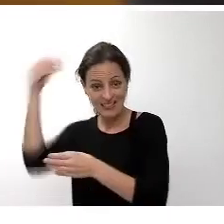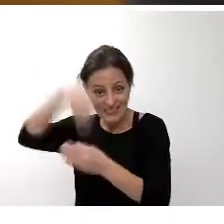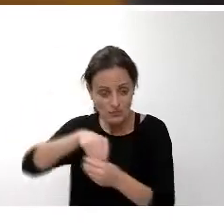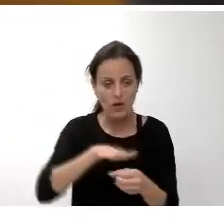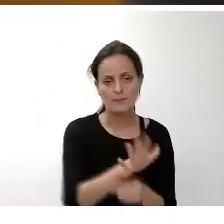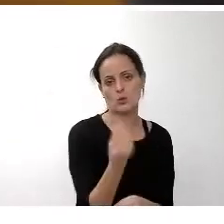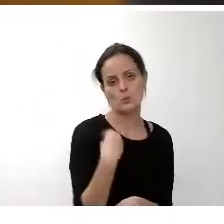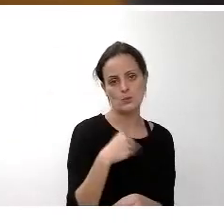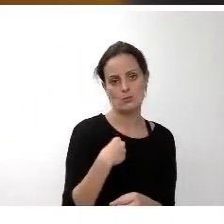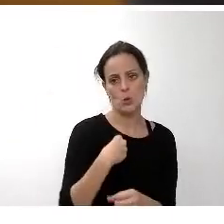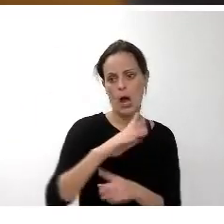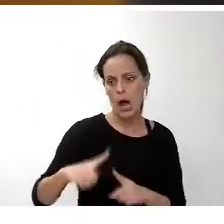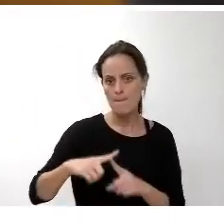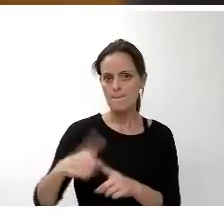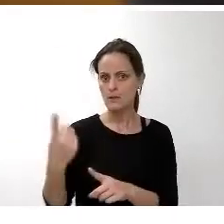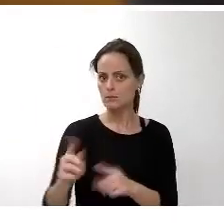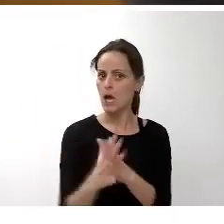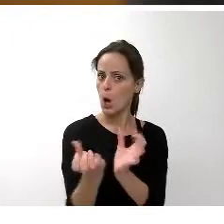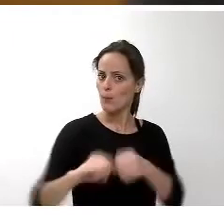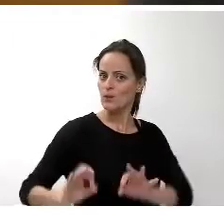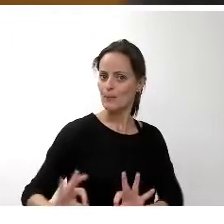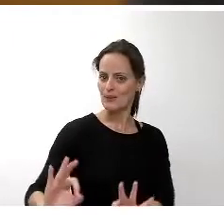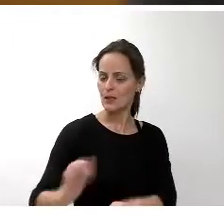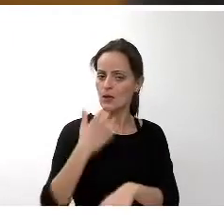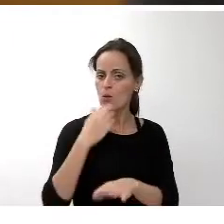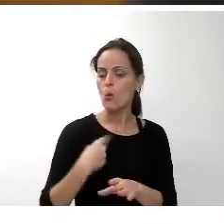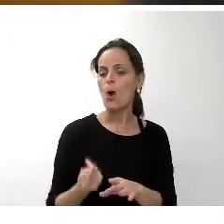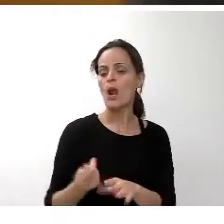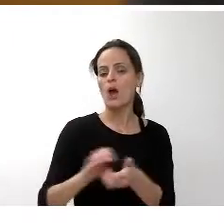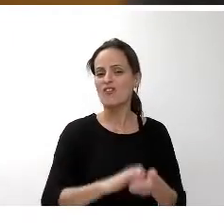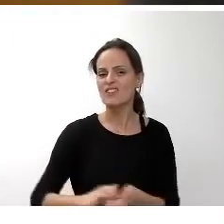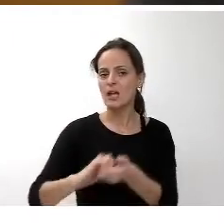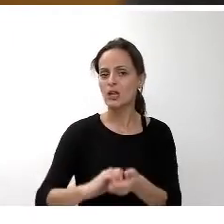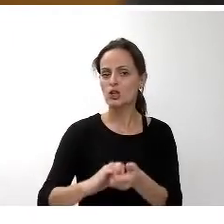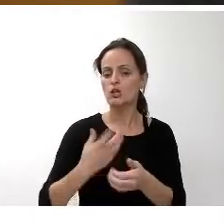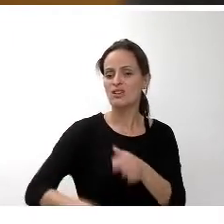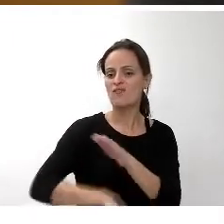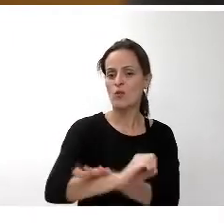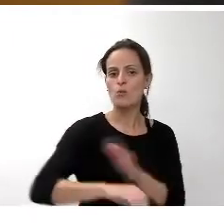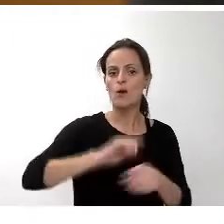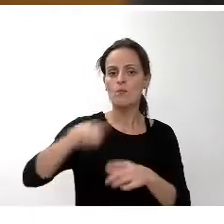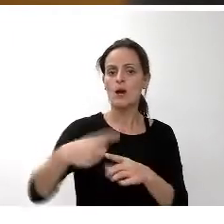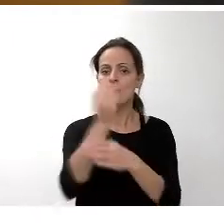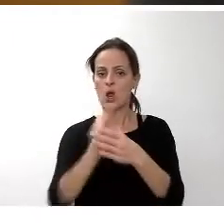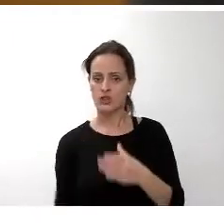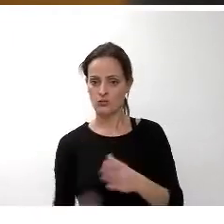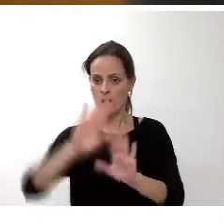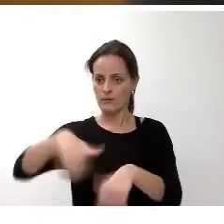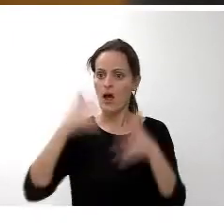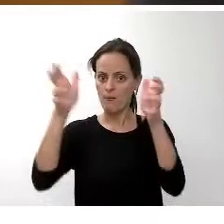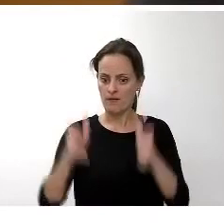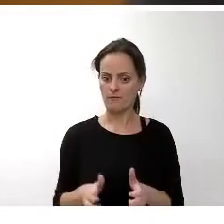ámbito además de los convenios especiales con la Federación de Fútbol y Baloncesto de los que se benefician más de 25.000 deportistas de estas dos